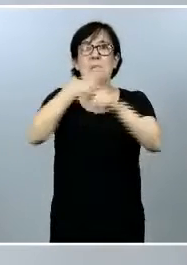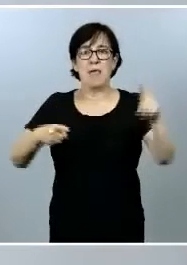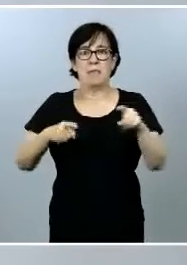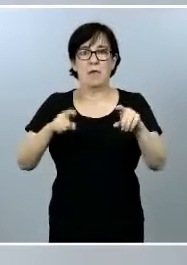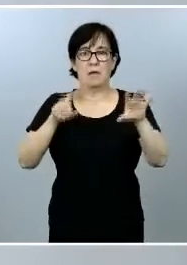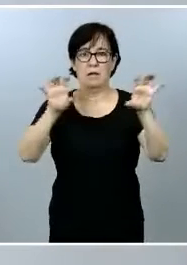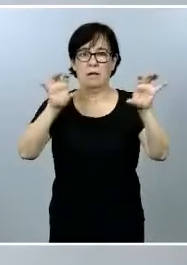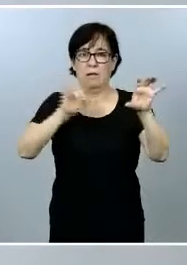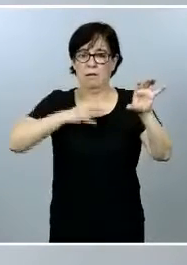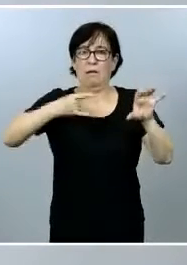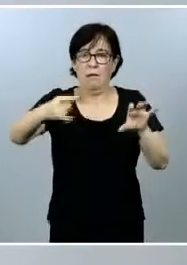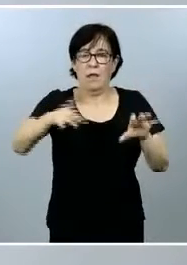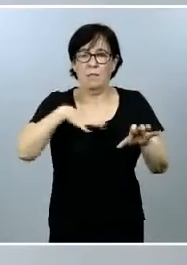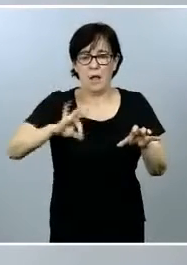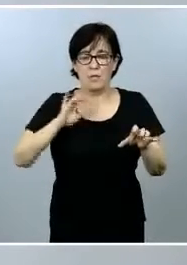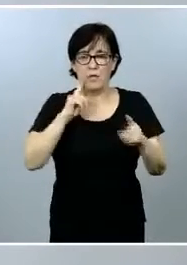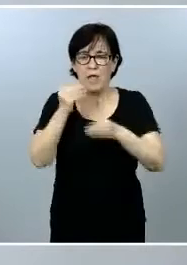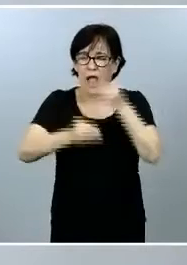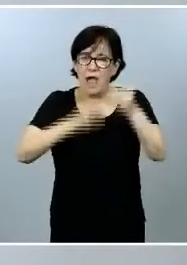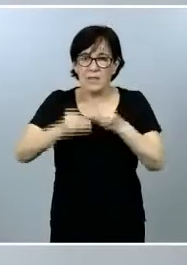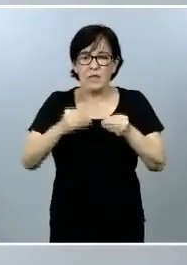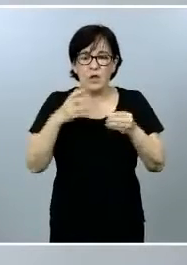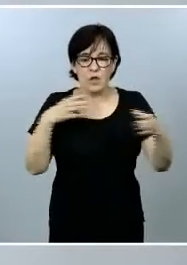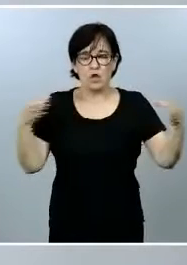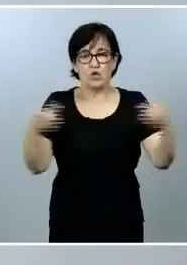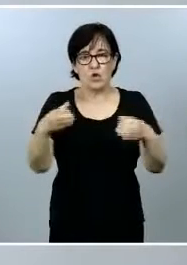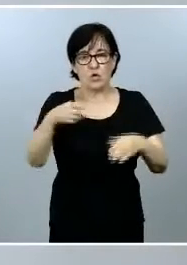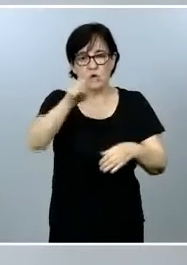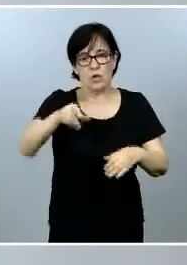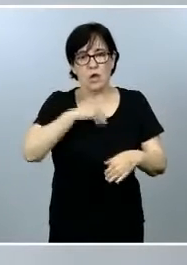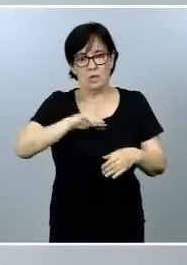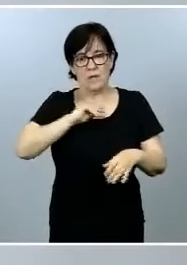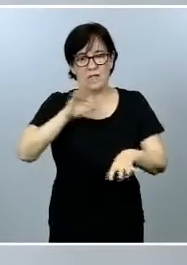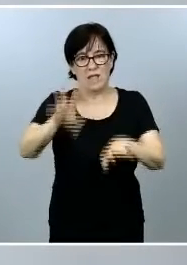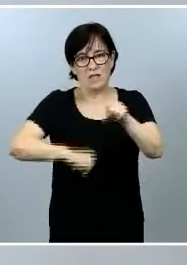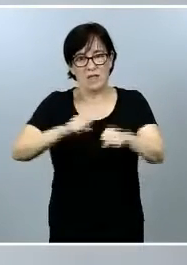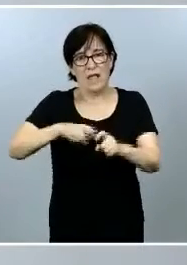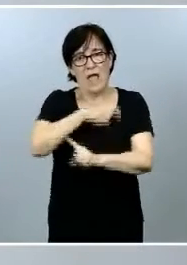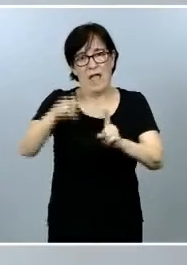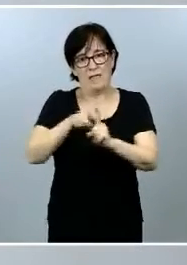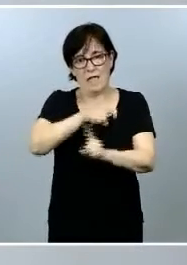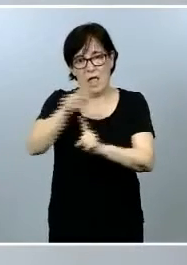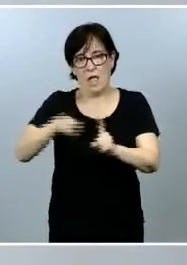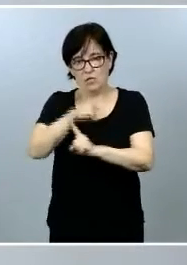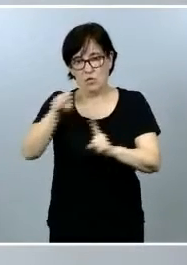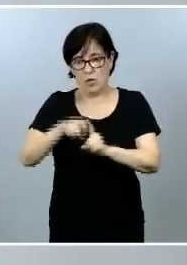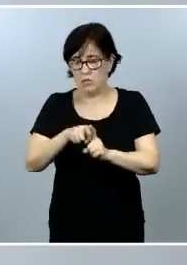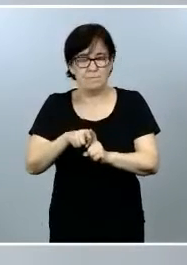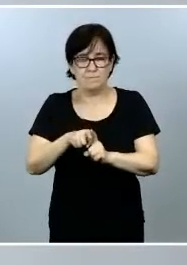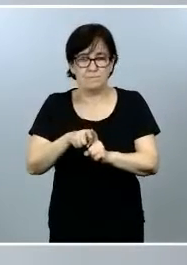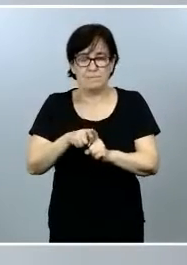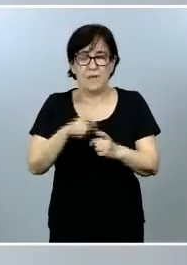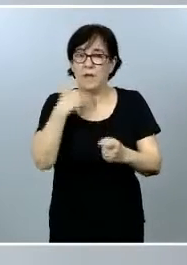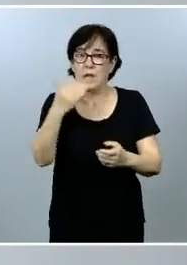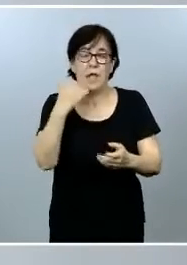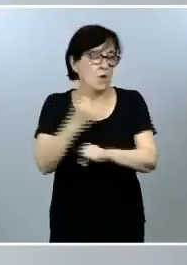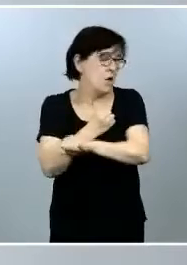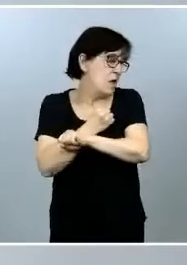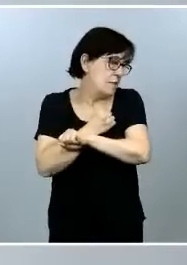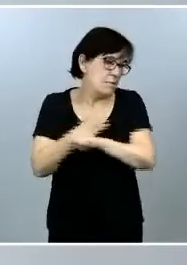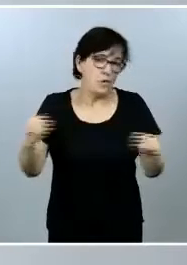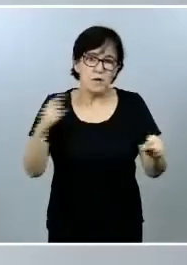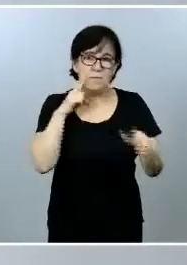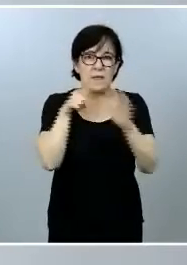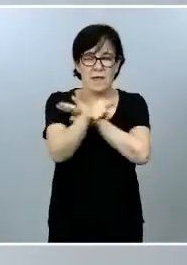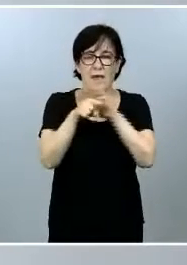poder abarcar aquello que el conjunto de los españoles consumimos cada año, algo que es absolutamente imposible de gestionar